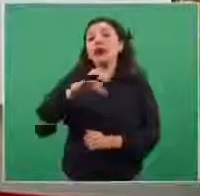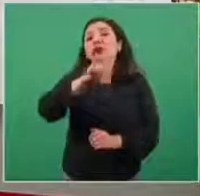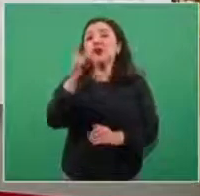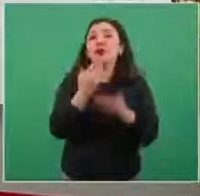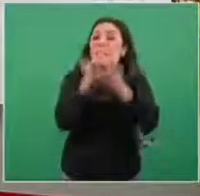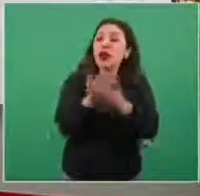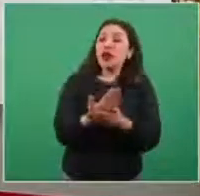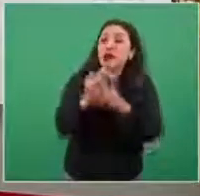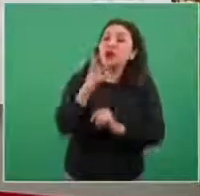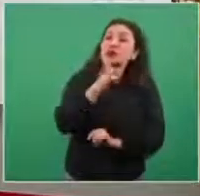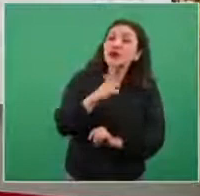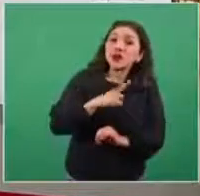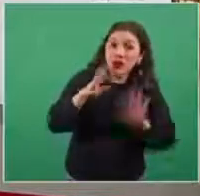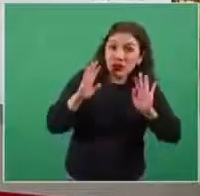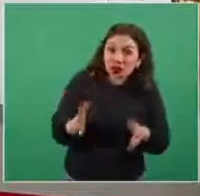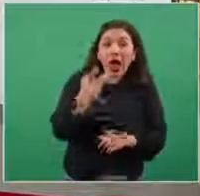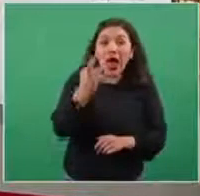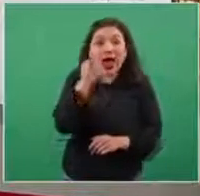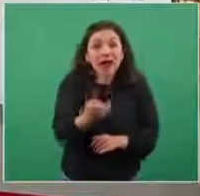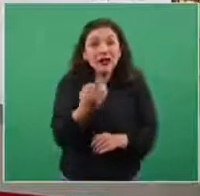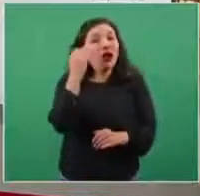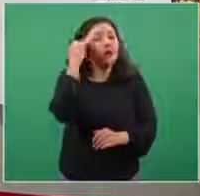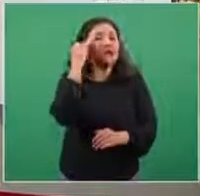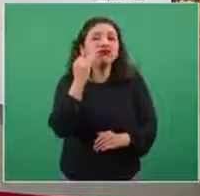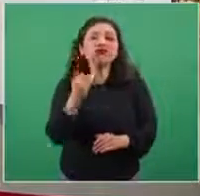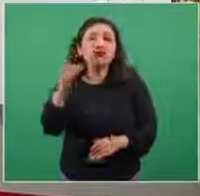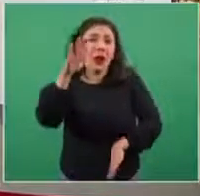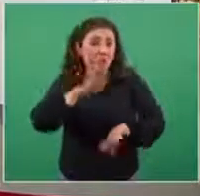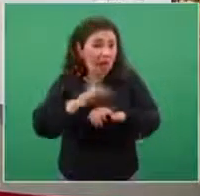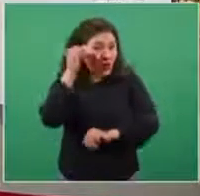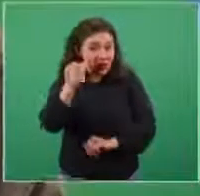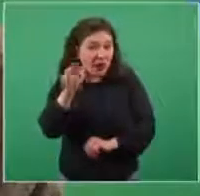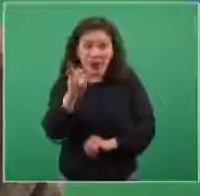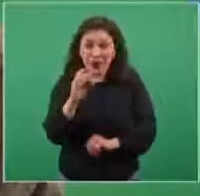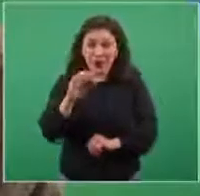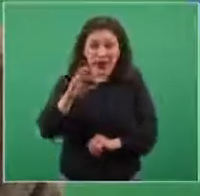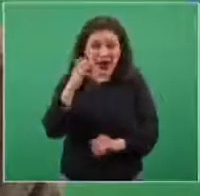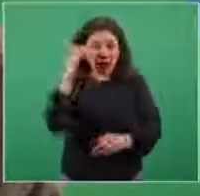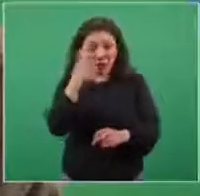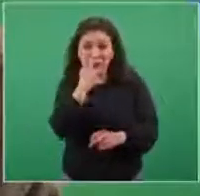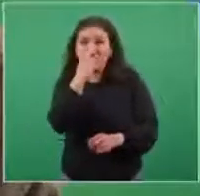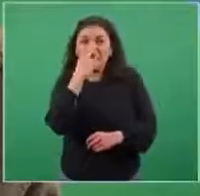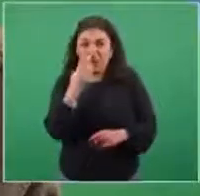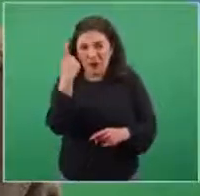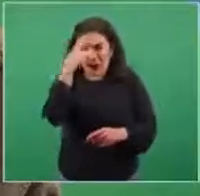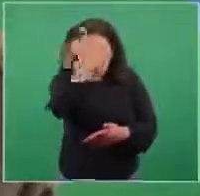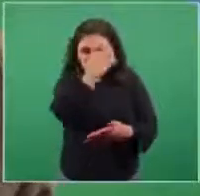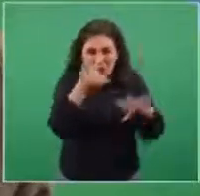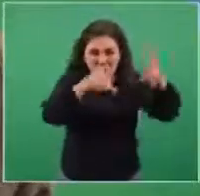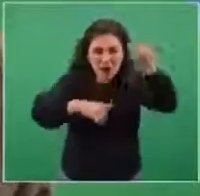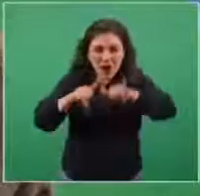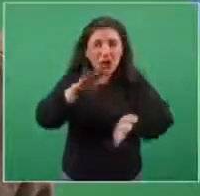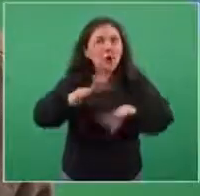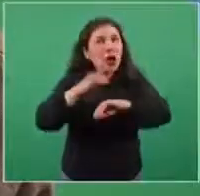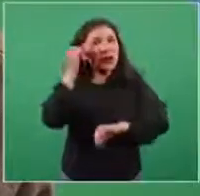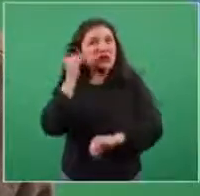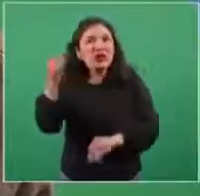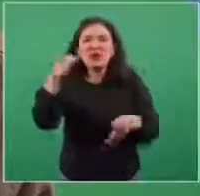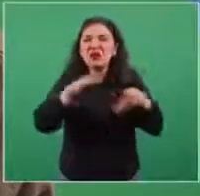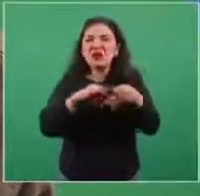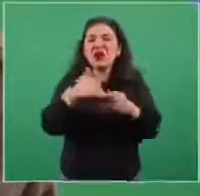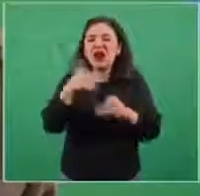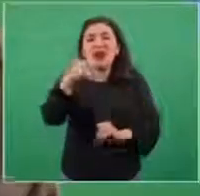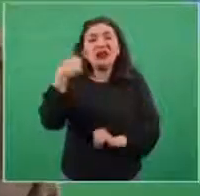esperar el resultado. Generalmente, el procesamiento de una prueba de PCR en la técnica convencional tarda cerca de